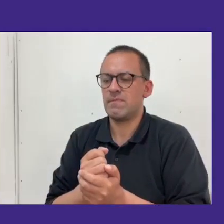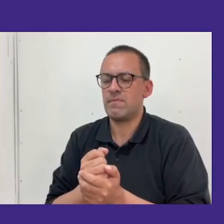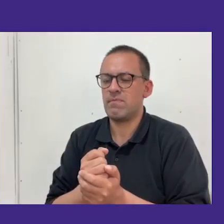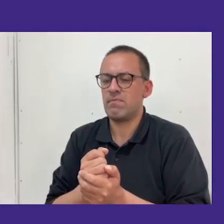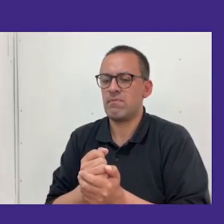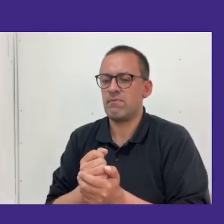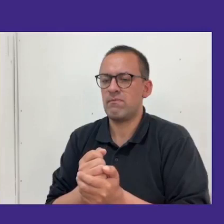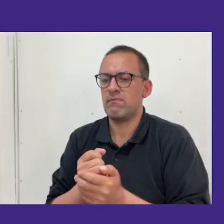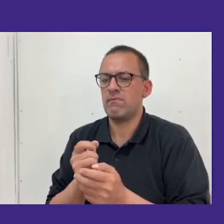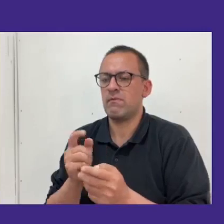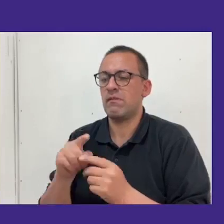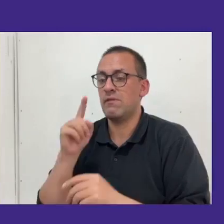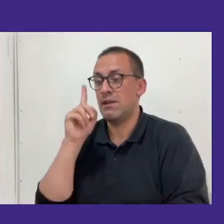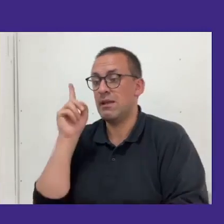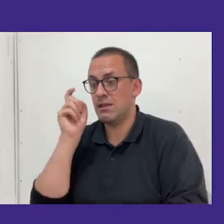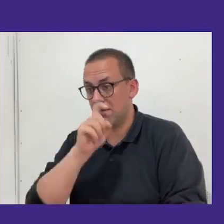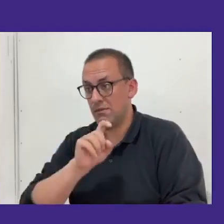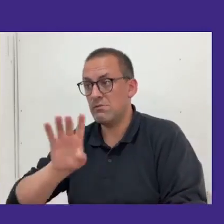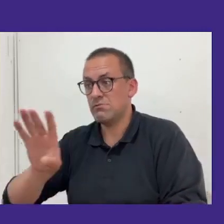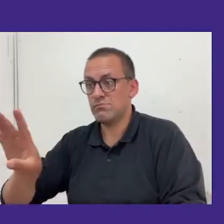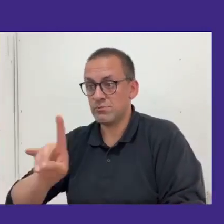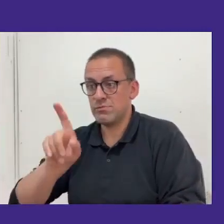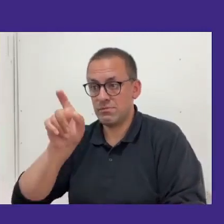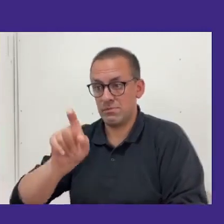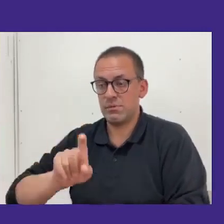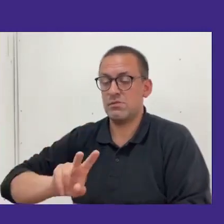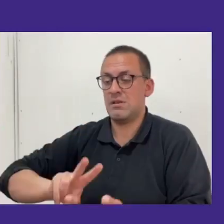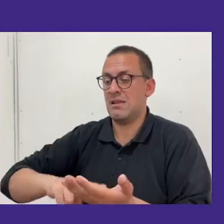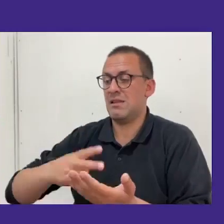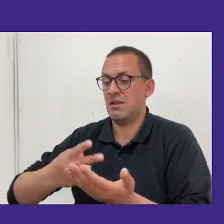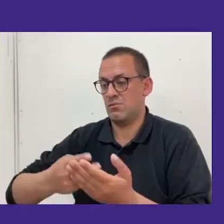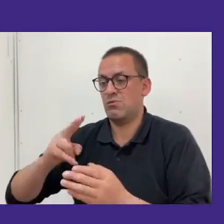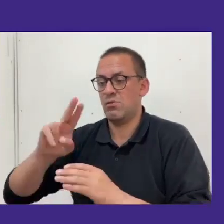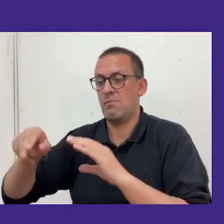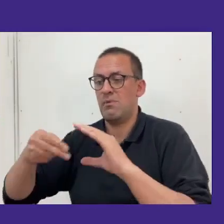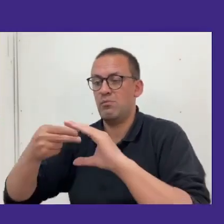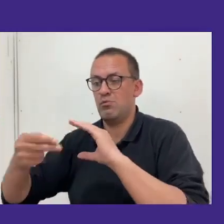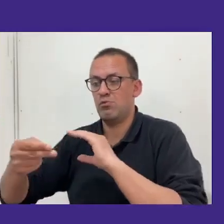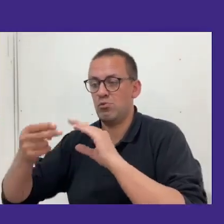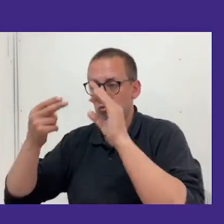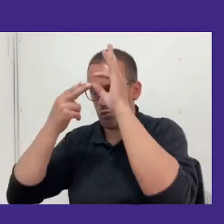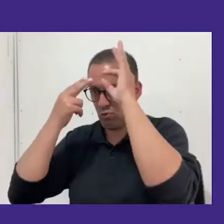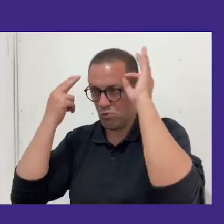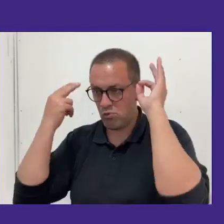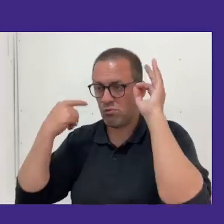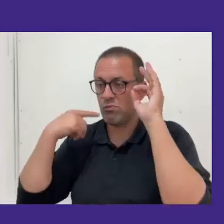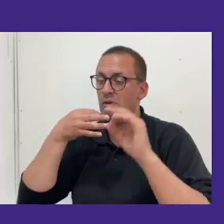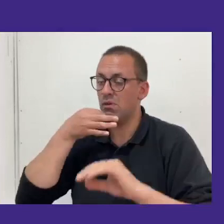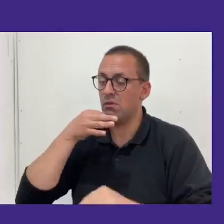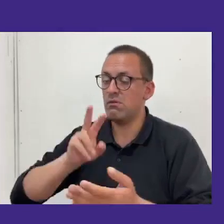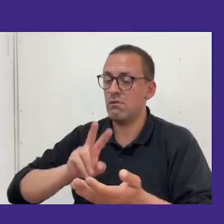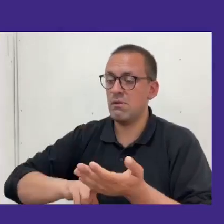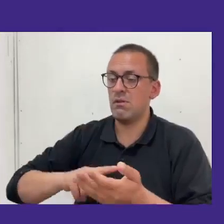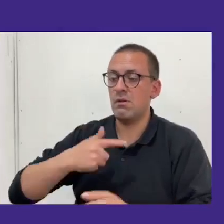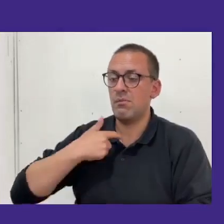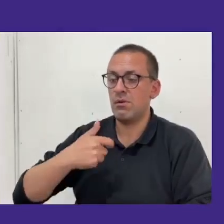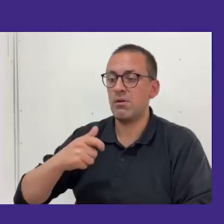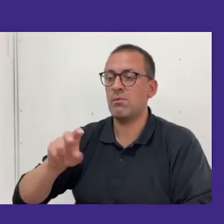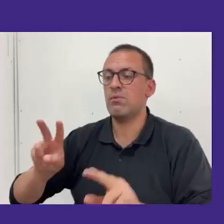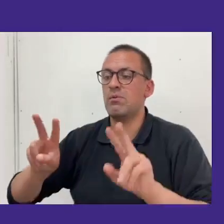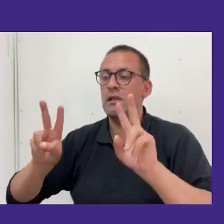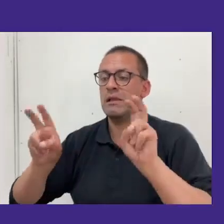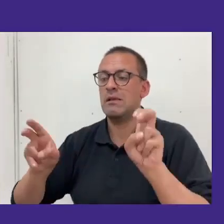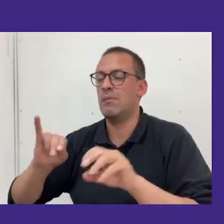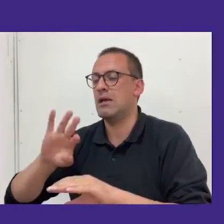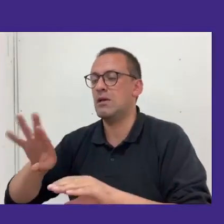fue difícil conseguir un traductor de Mapudungun eso es importante mencionarlo porque igual es un tema de